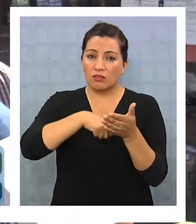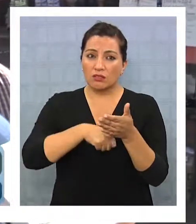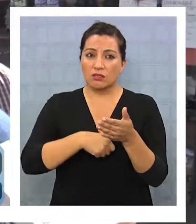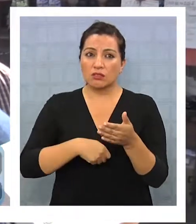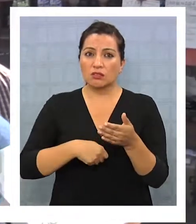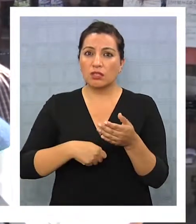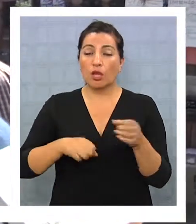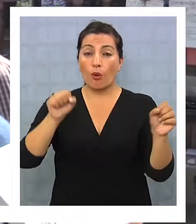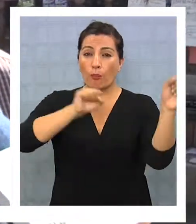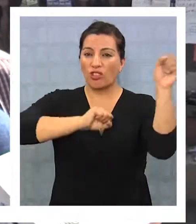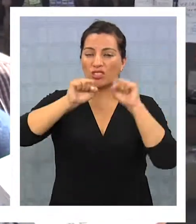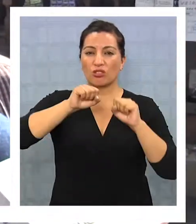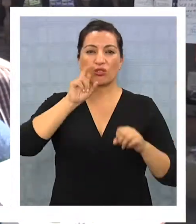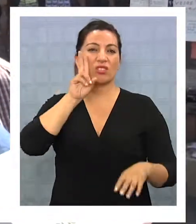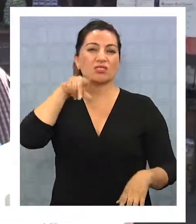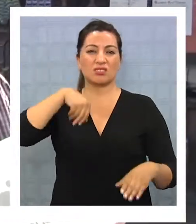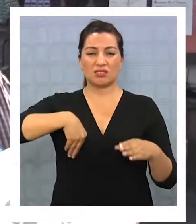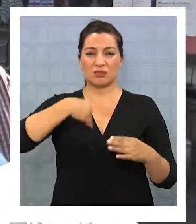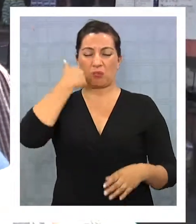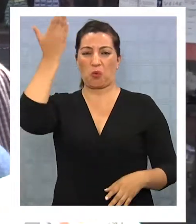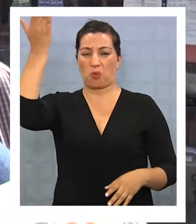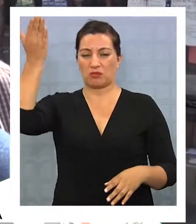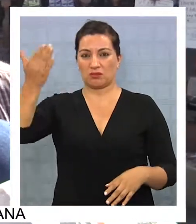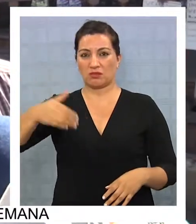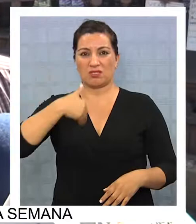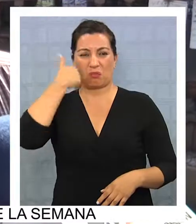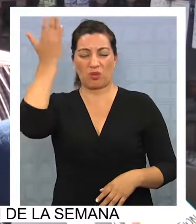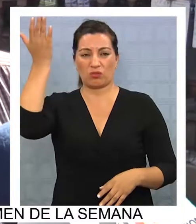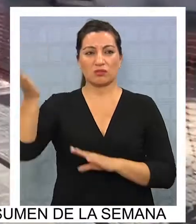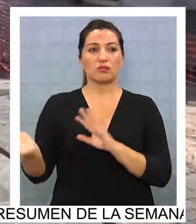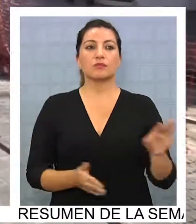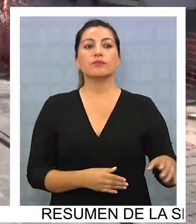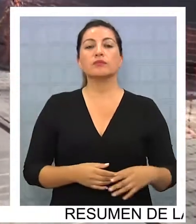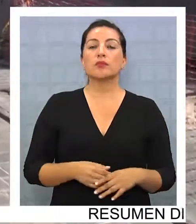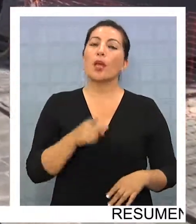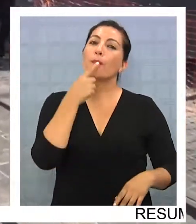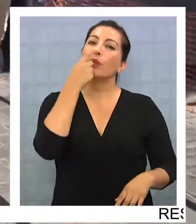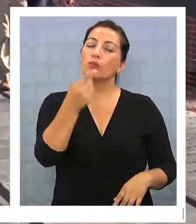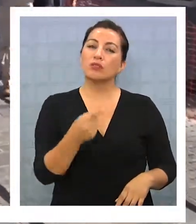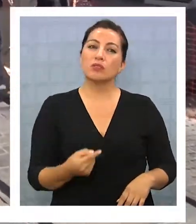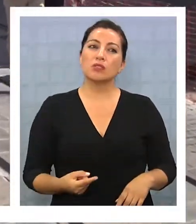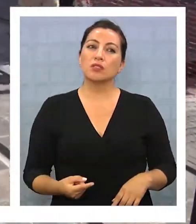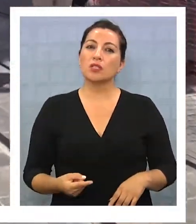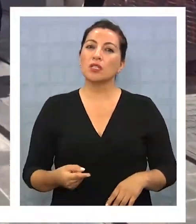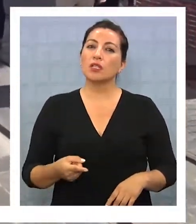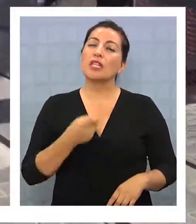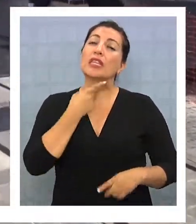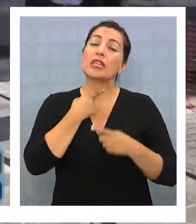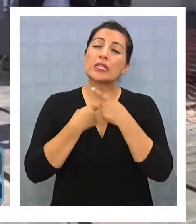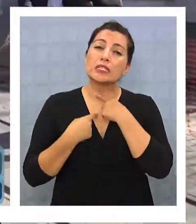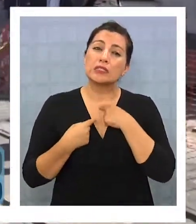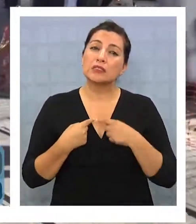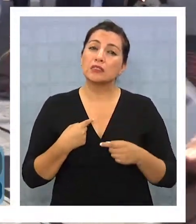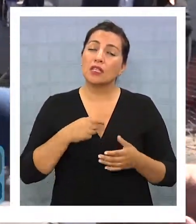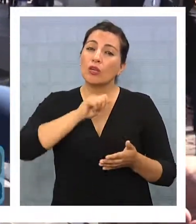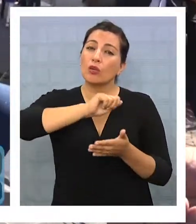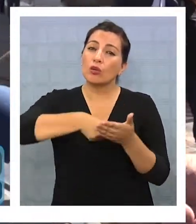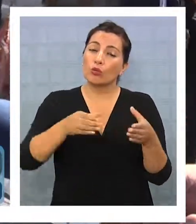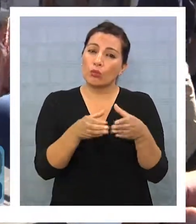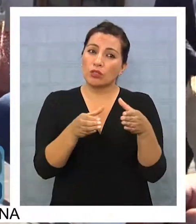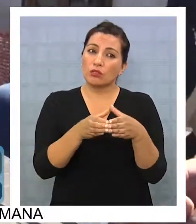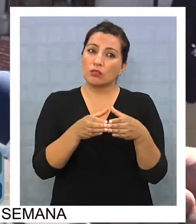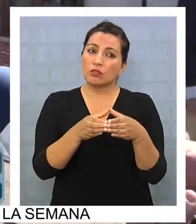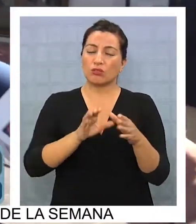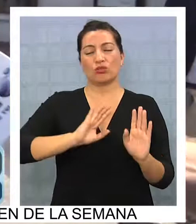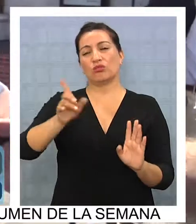No, puro sinvergüenza, que vive en la costilla de uno. ¿Le interesa el tema de inscribirse o reficharse en un partido político?